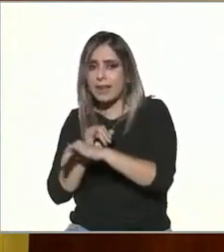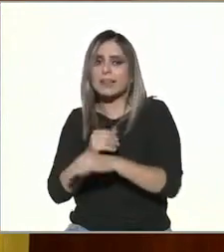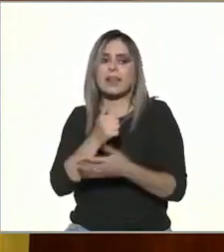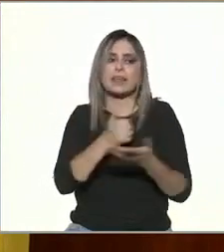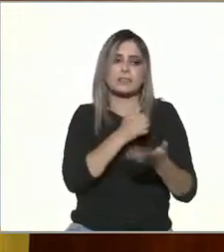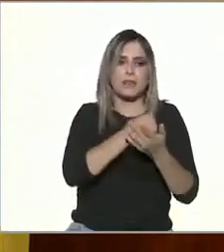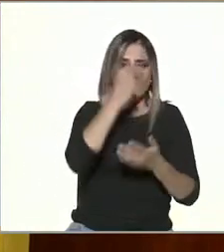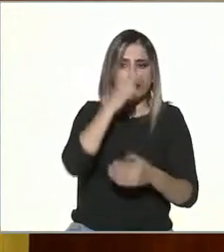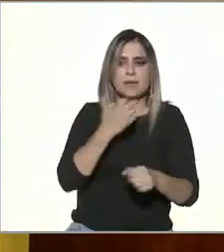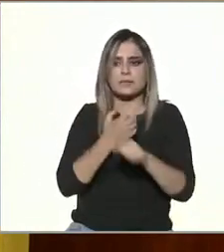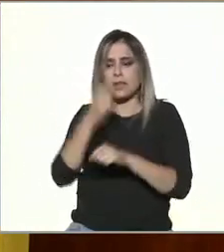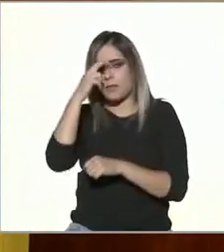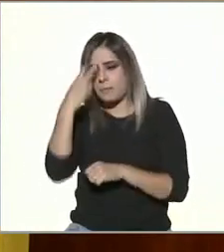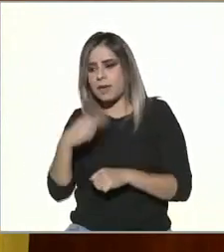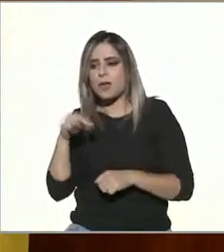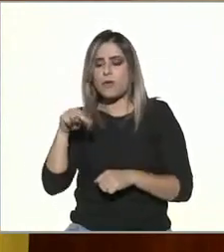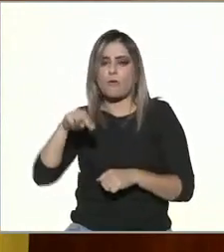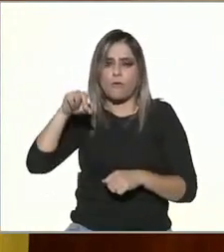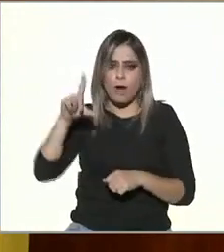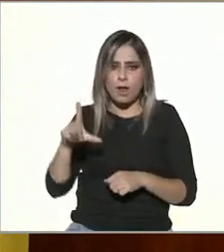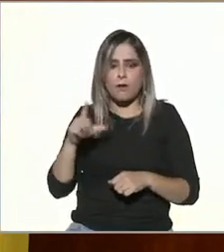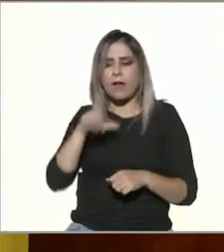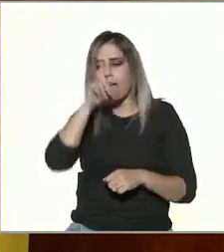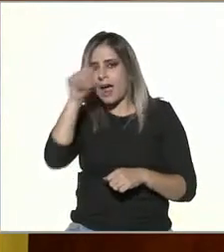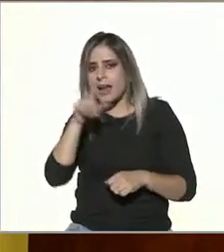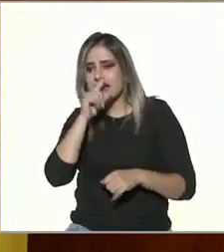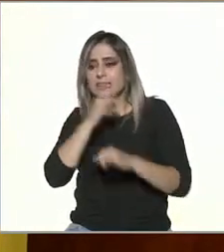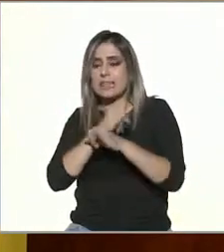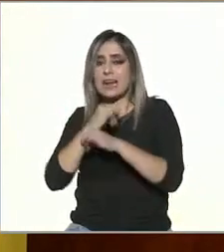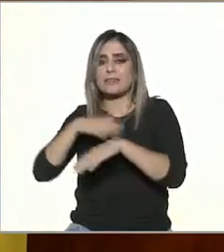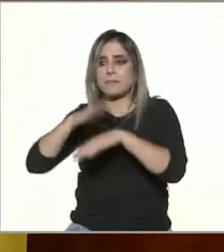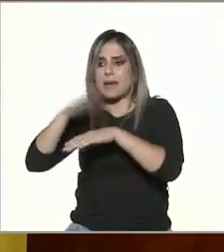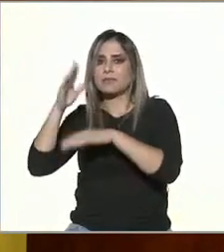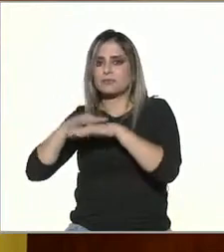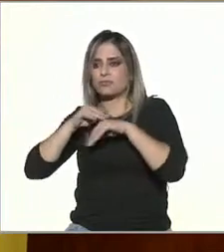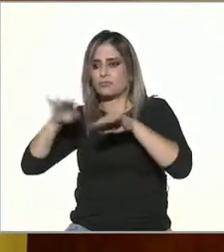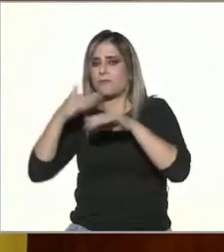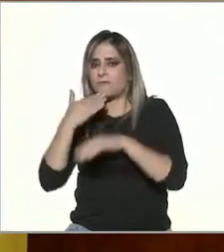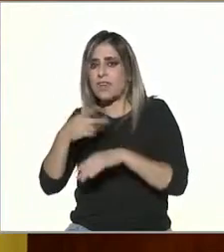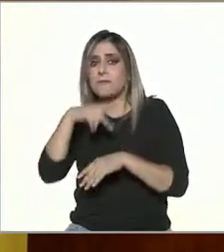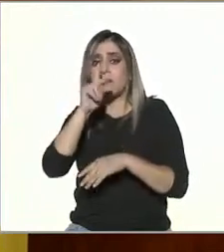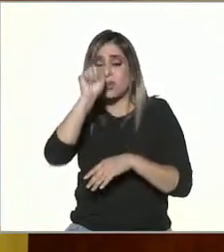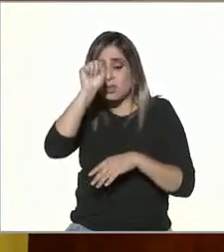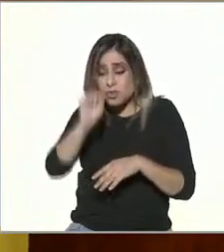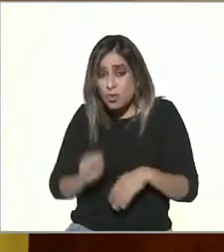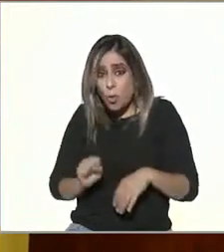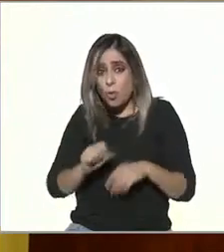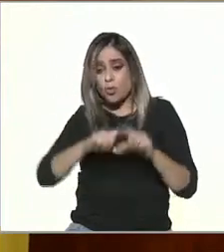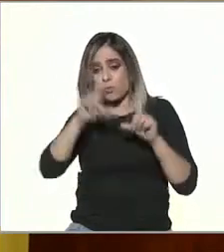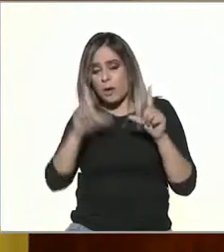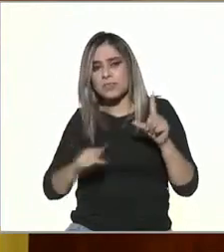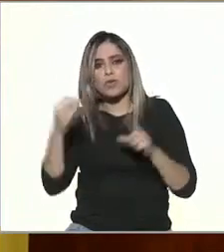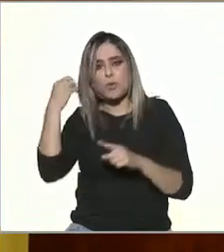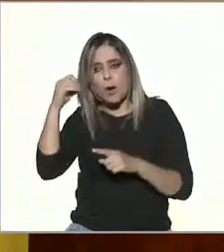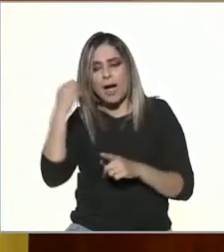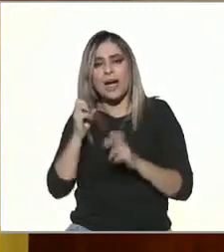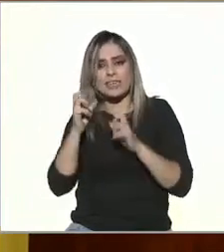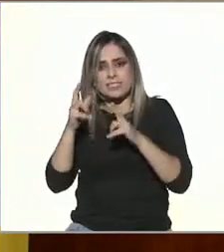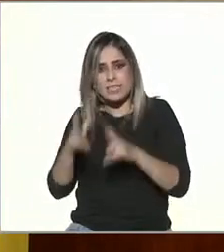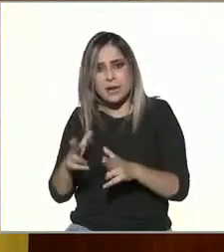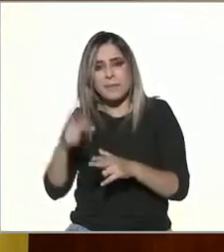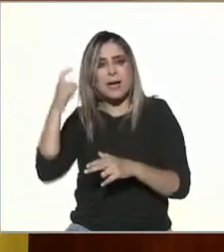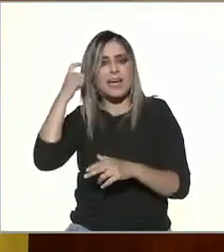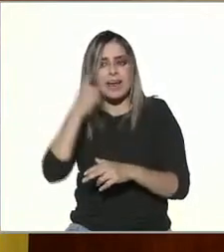estado de México Nuevo León Jalisco pero lo que es la parte sur del país Oaxaca Chiapas